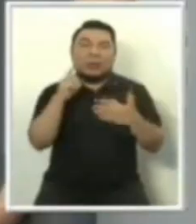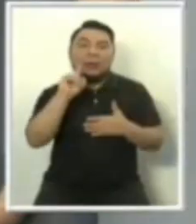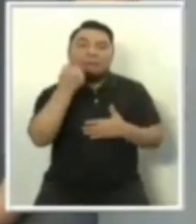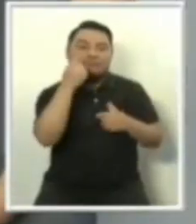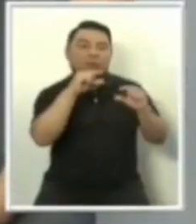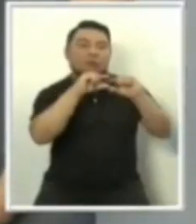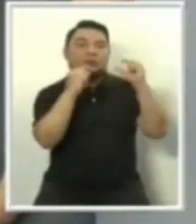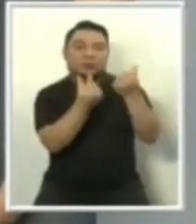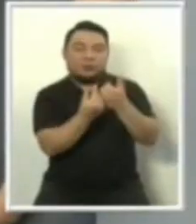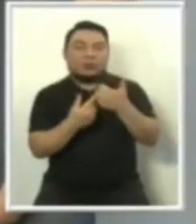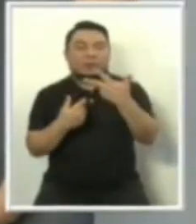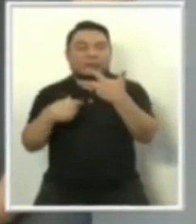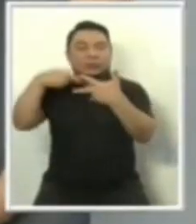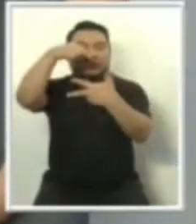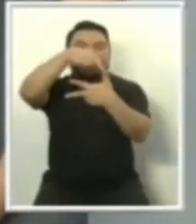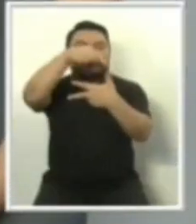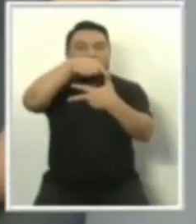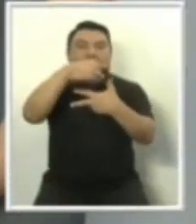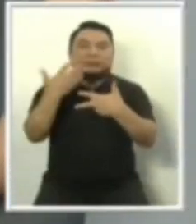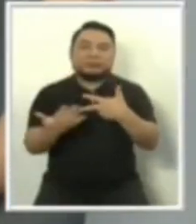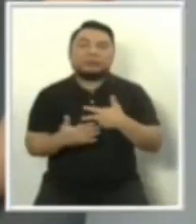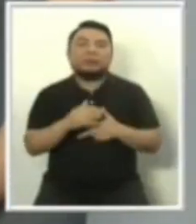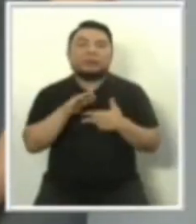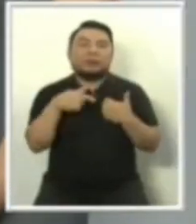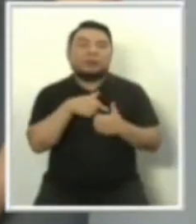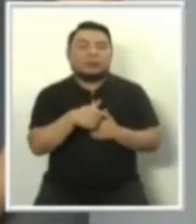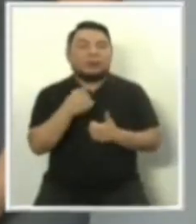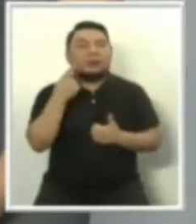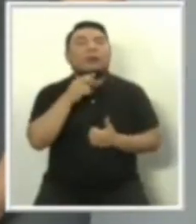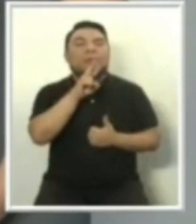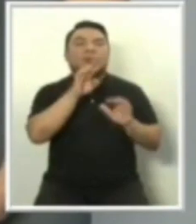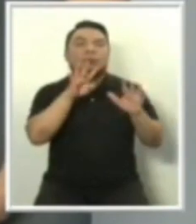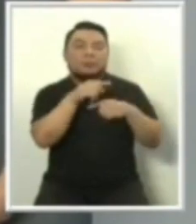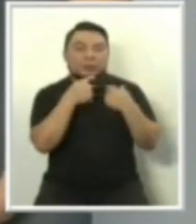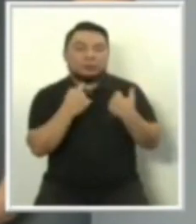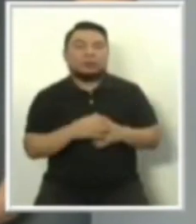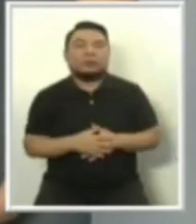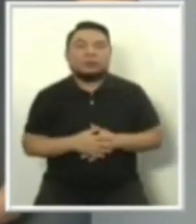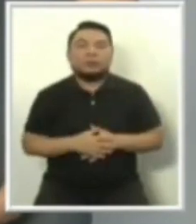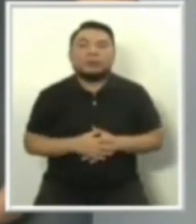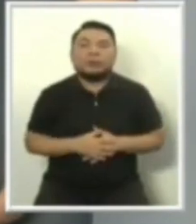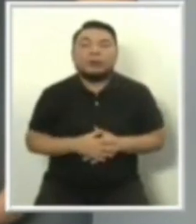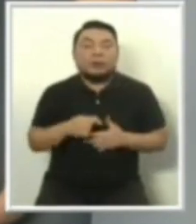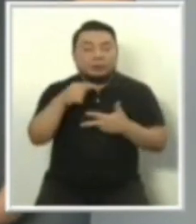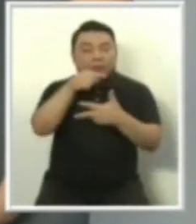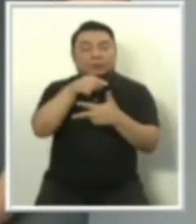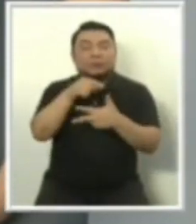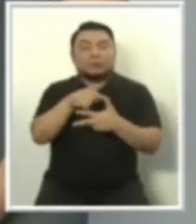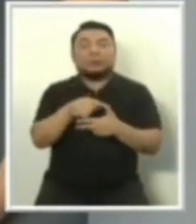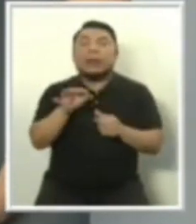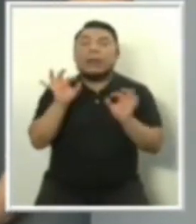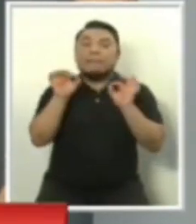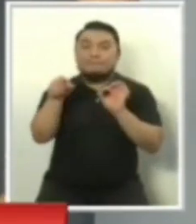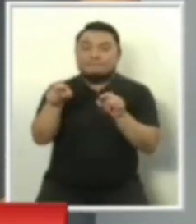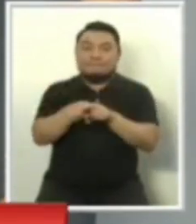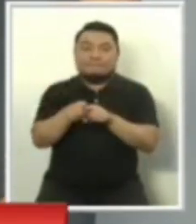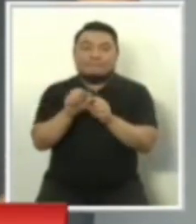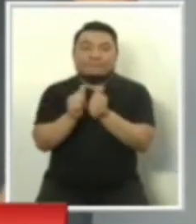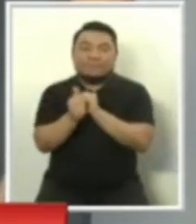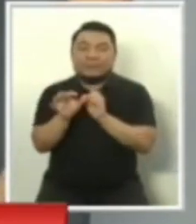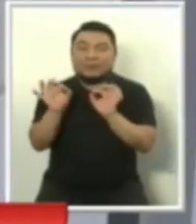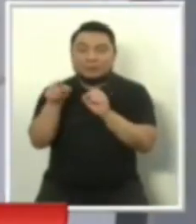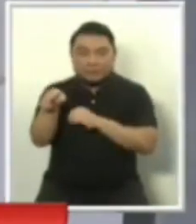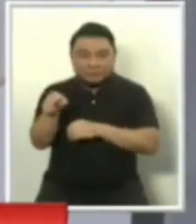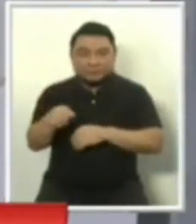bloque, este primer bolsón de medidas para la pandemia. Vamos con los mismos seis candidatos, milagros, ¿verdad? Son los mismos